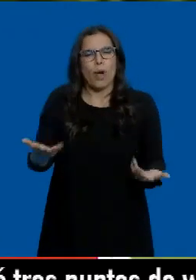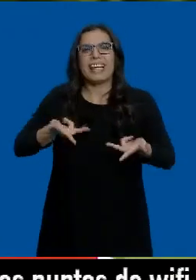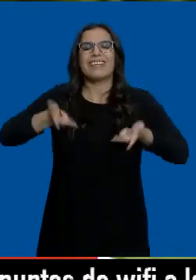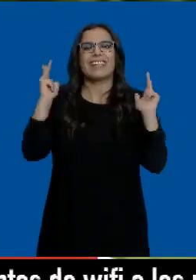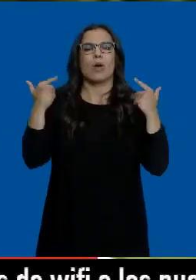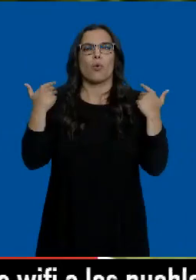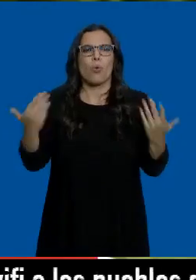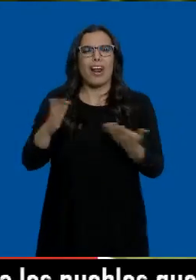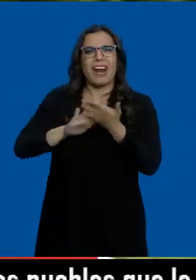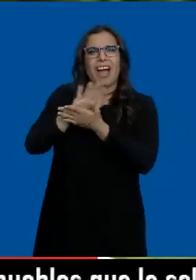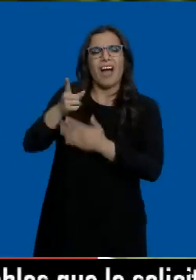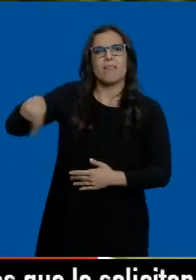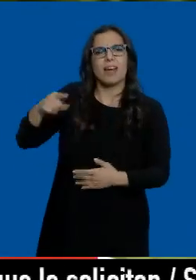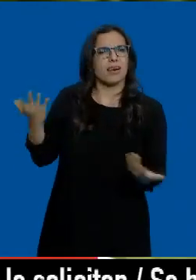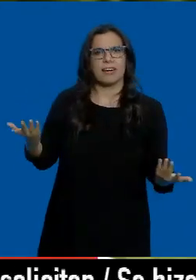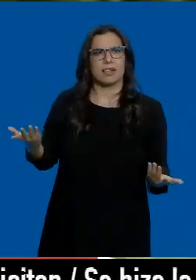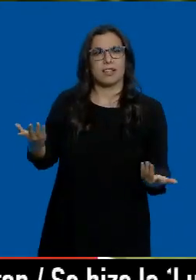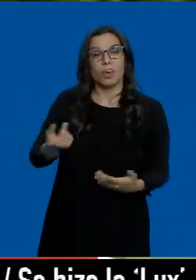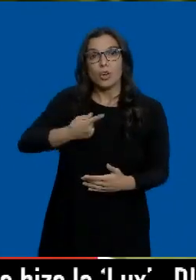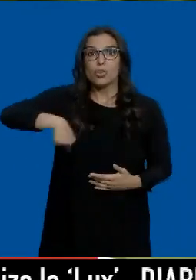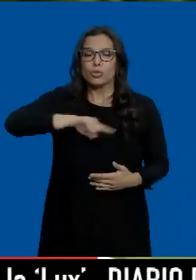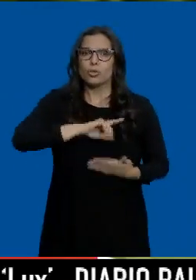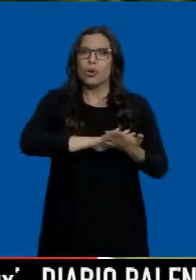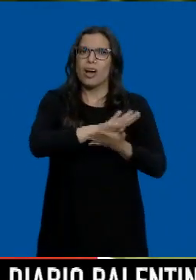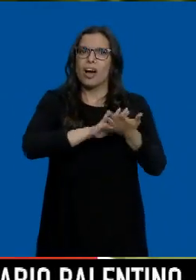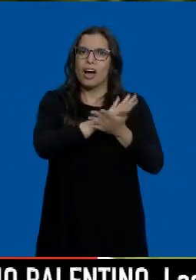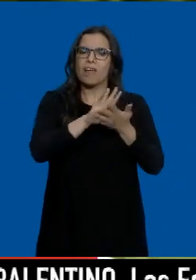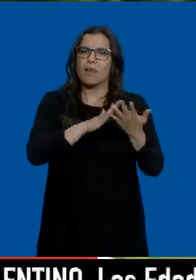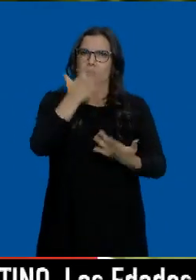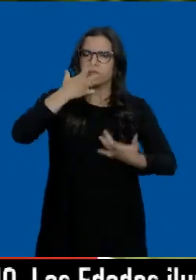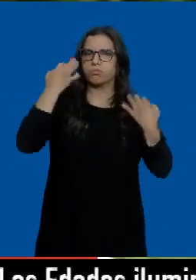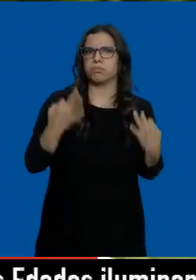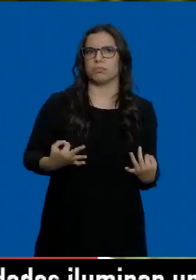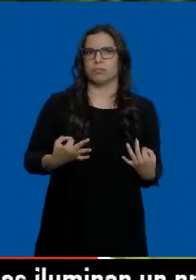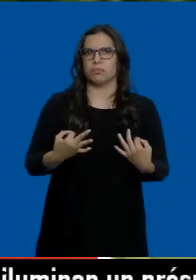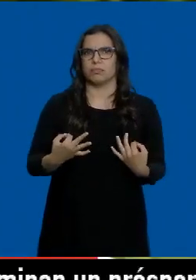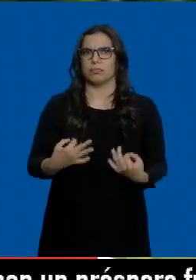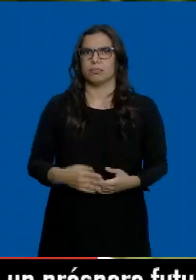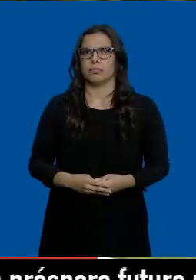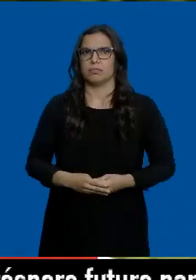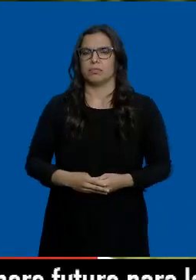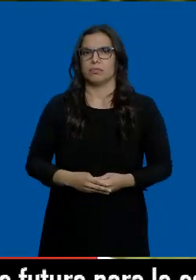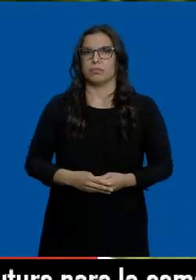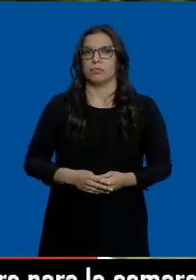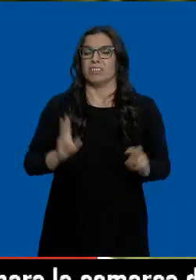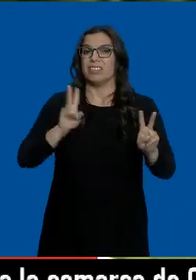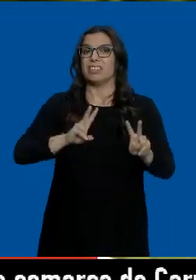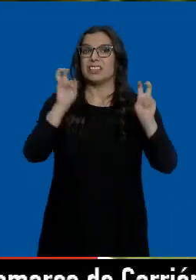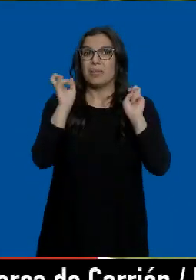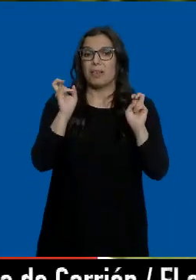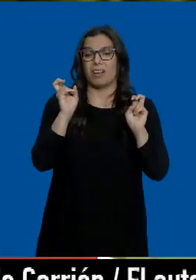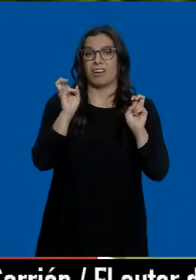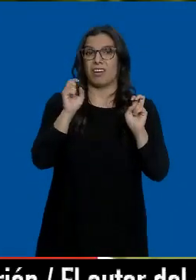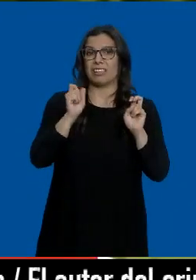libertad están hablando otros. Nosotros estamos hablando de una muy seria, aquella que tantas veces